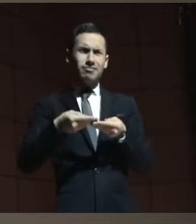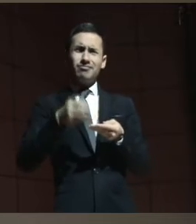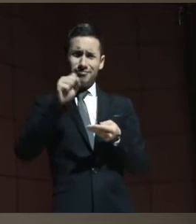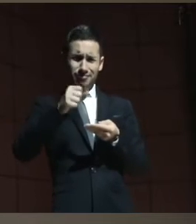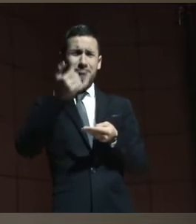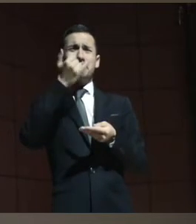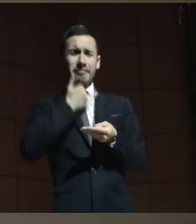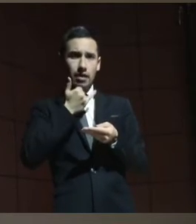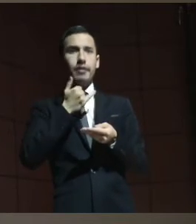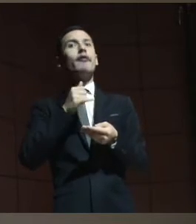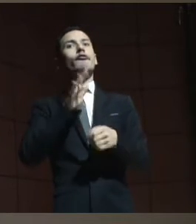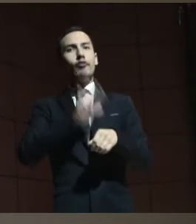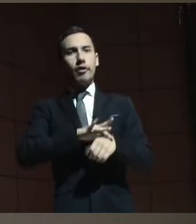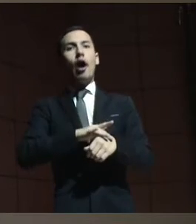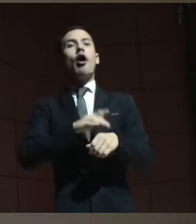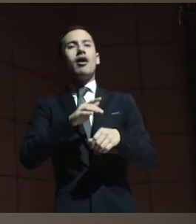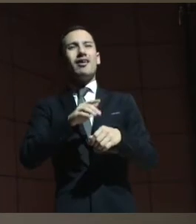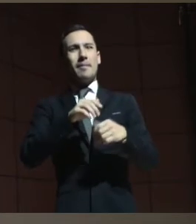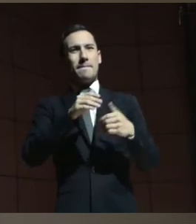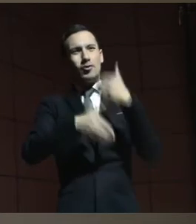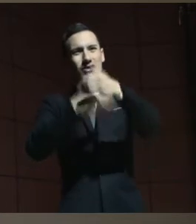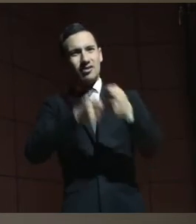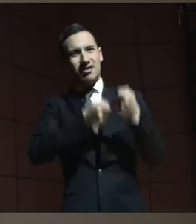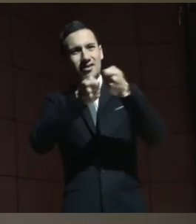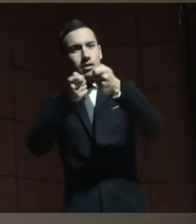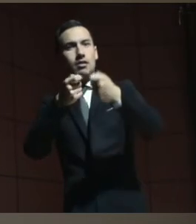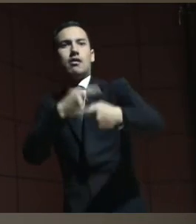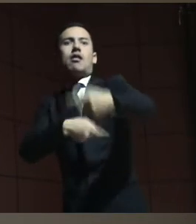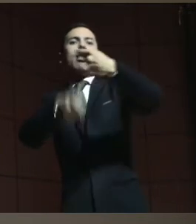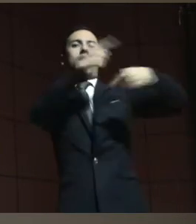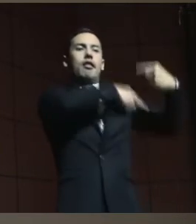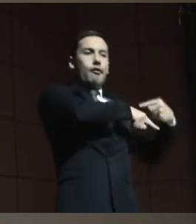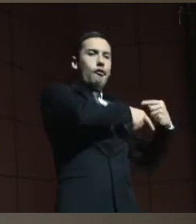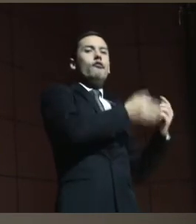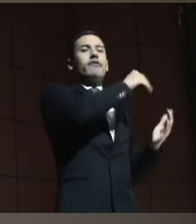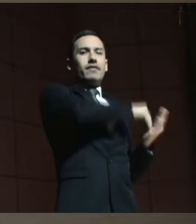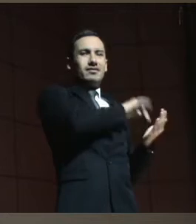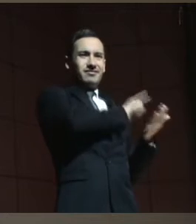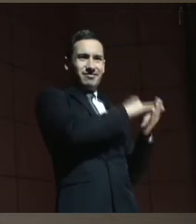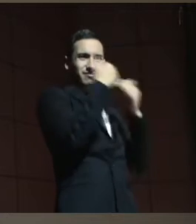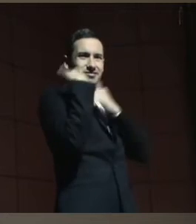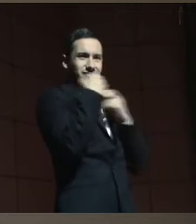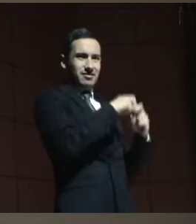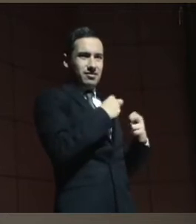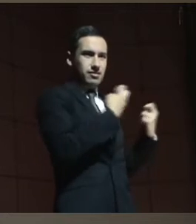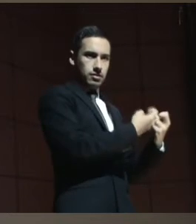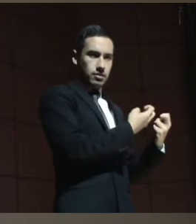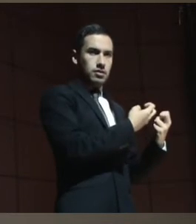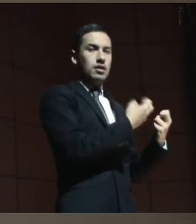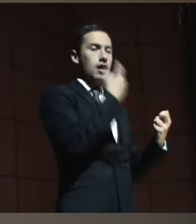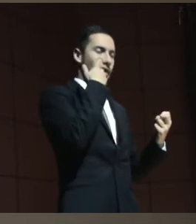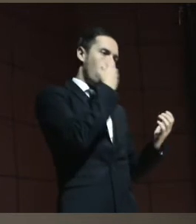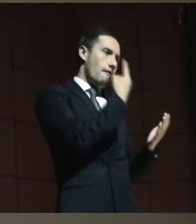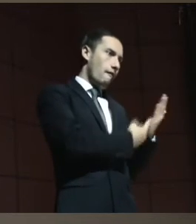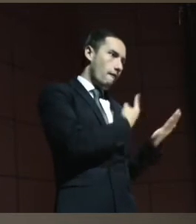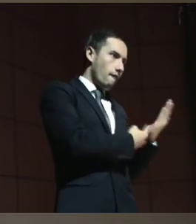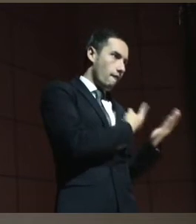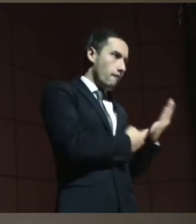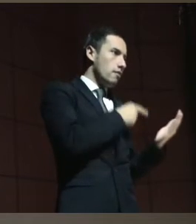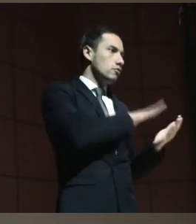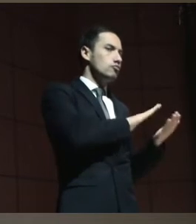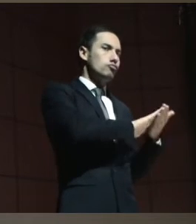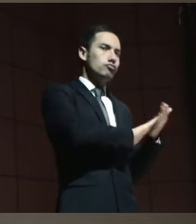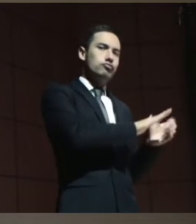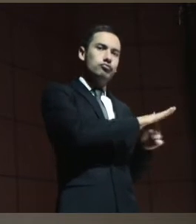tiene que volver al juez a la Cámara que corresponde. Para cuando va a la Cámara que corresponde a resolver esta